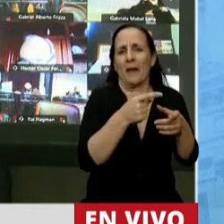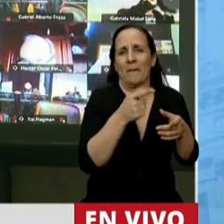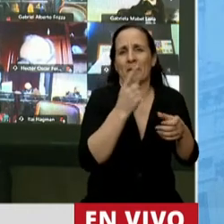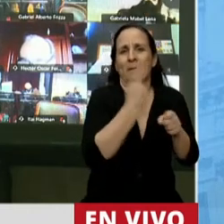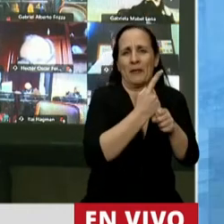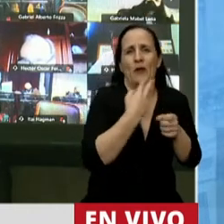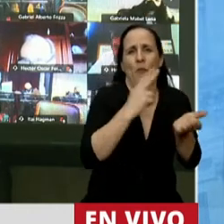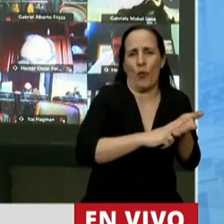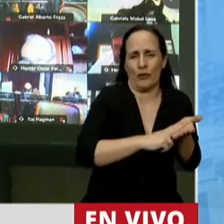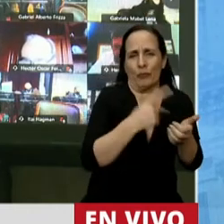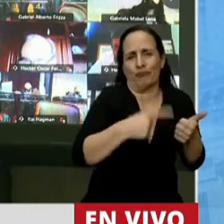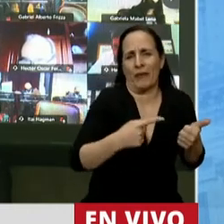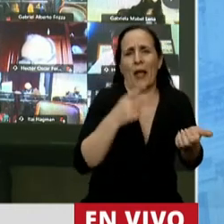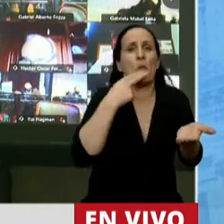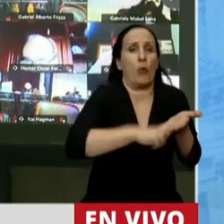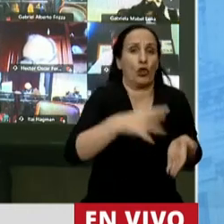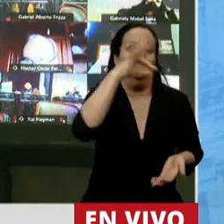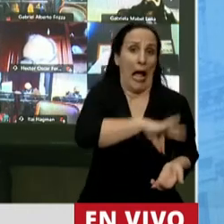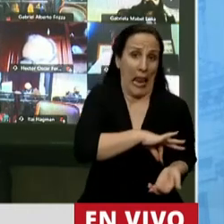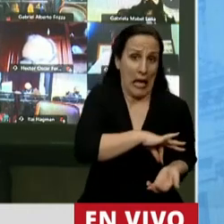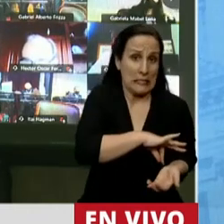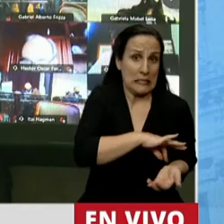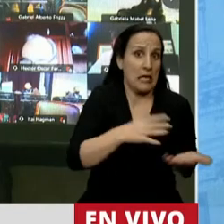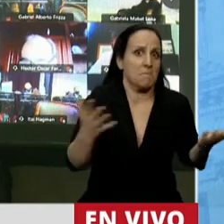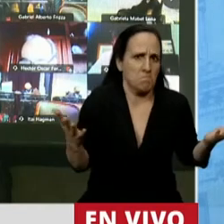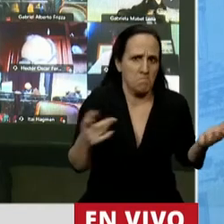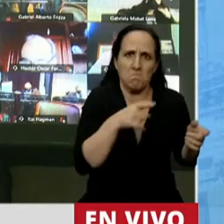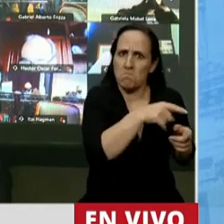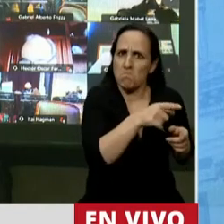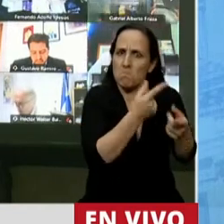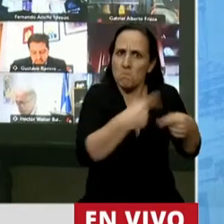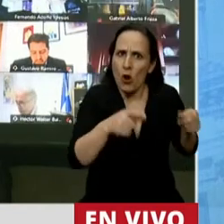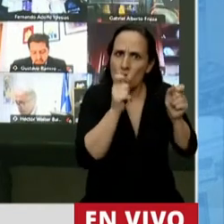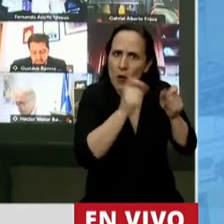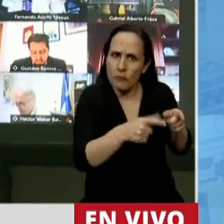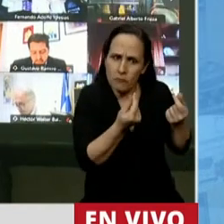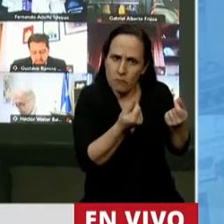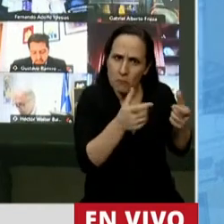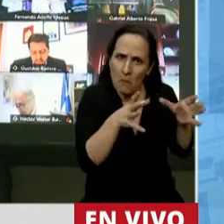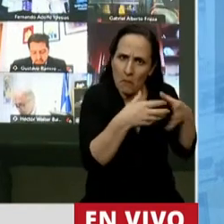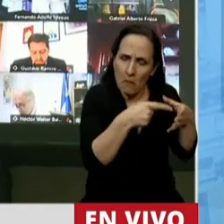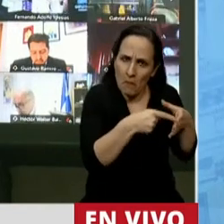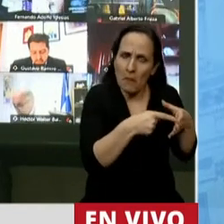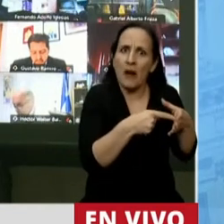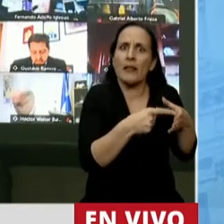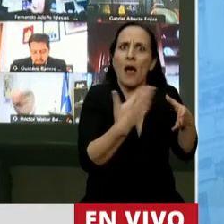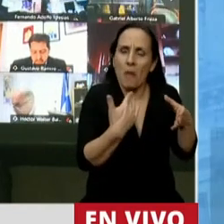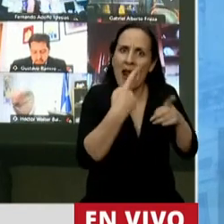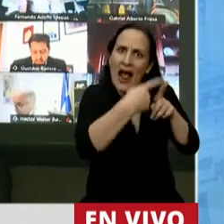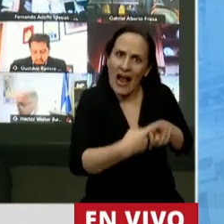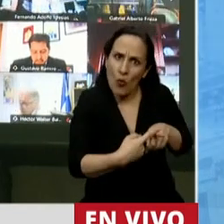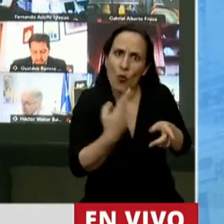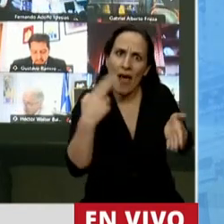como ganancias, por ejemplo. Ese patrimonio que ahora va a agravar este impuesto pudo